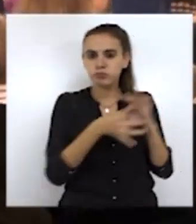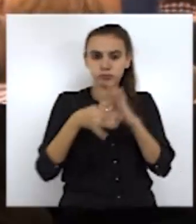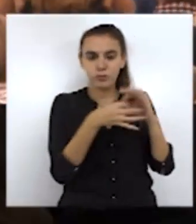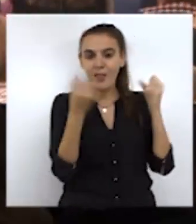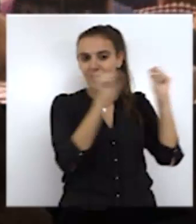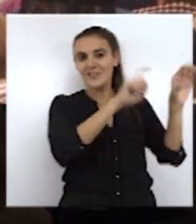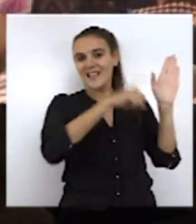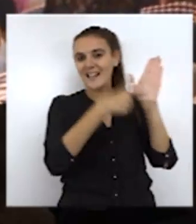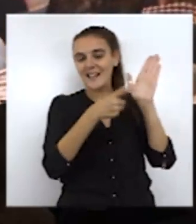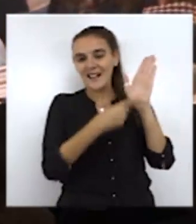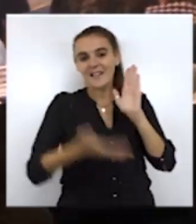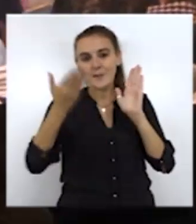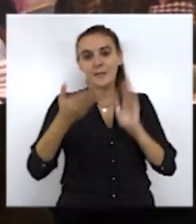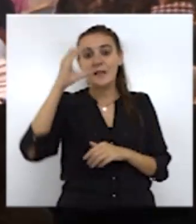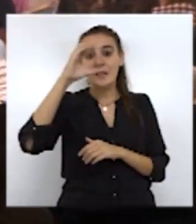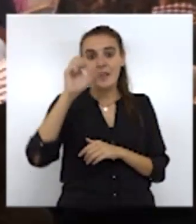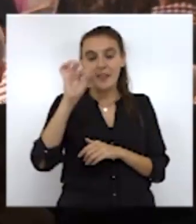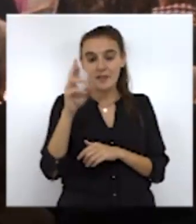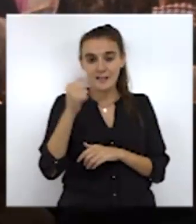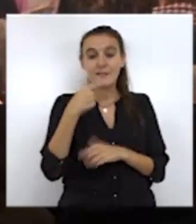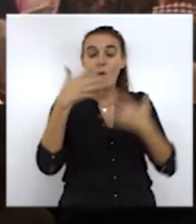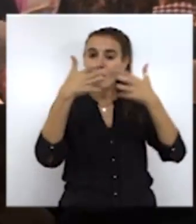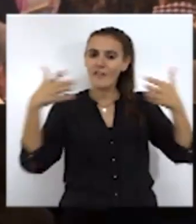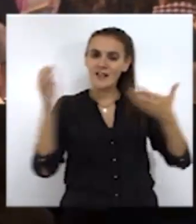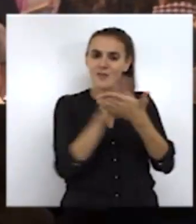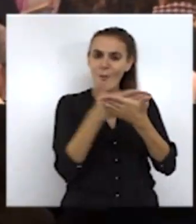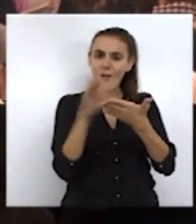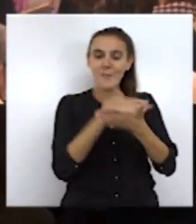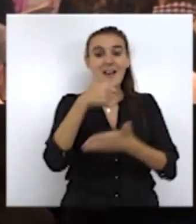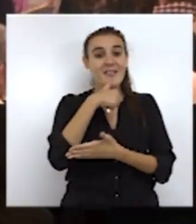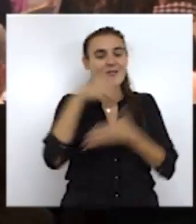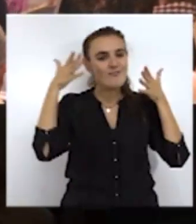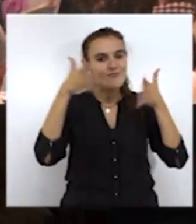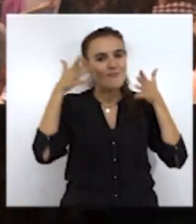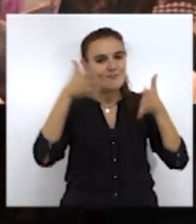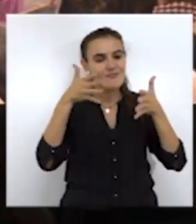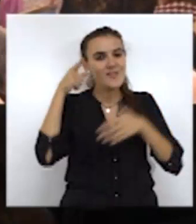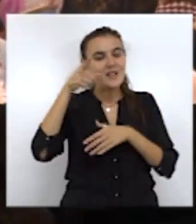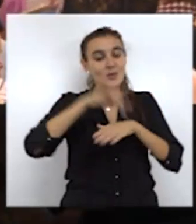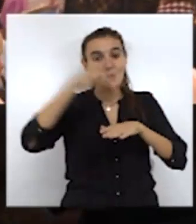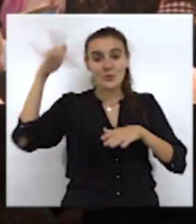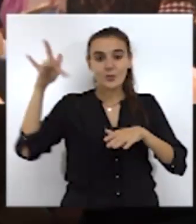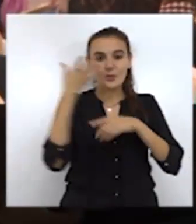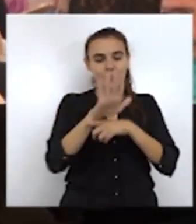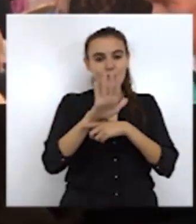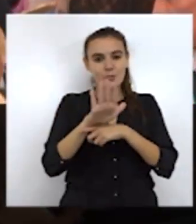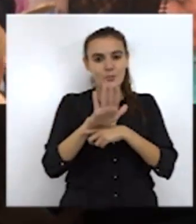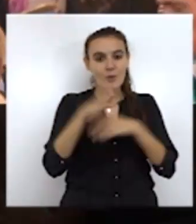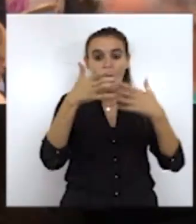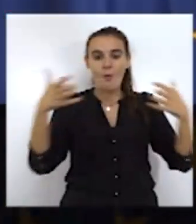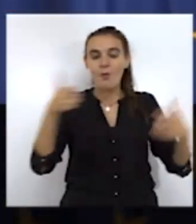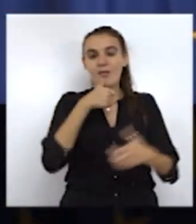la defensa de la ley y el orden y de César Brando leyó unas frases dedicadas a Ceuta y que mostraban su sensibilidad para captar las